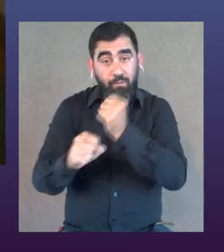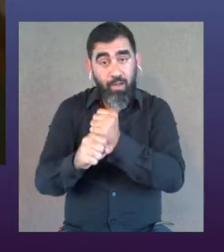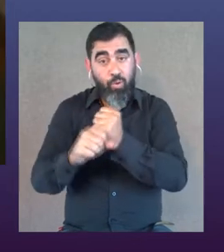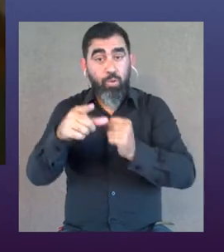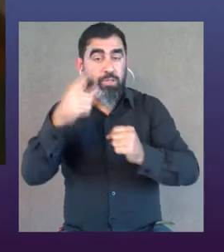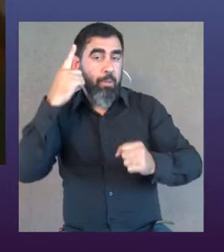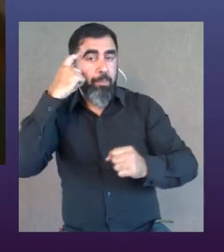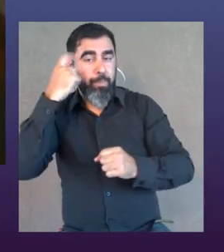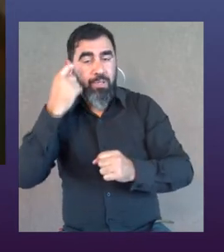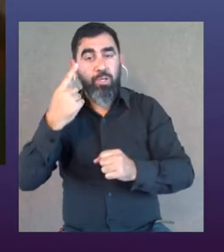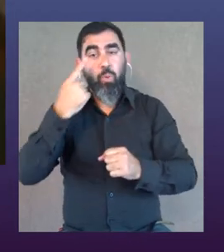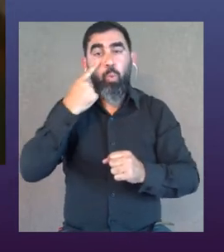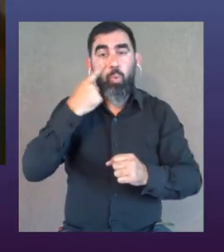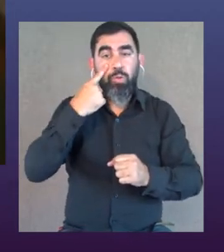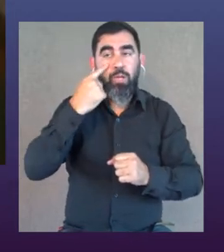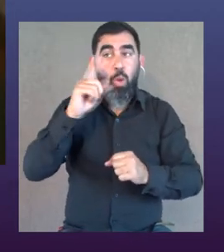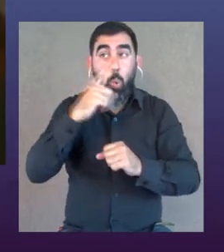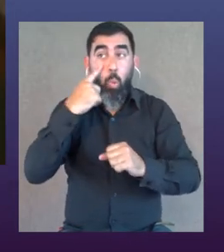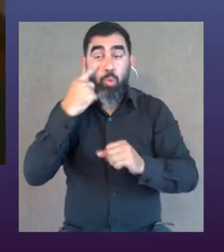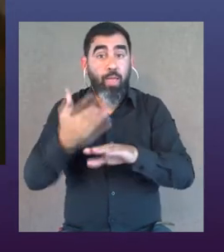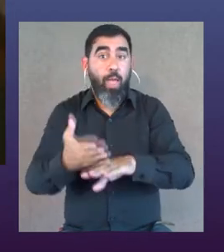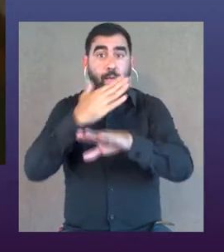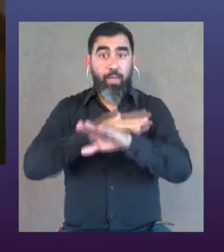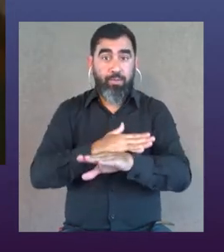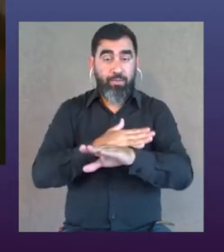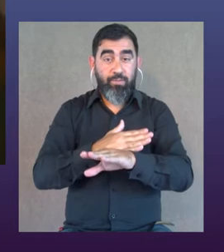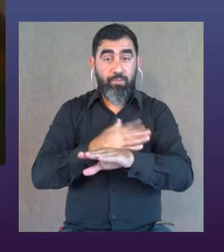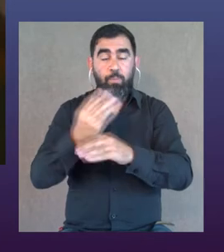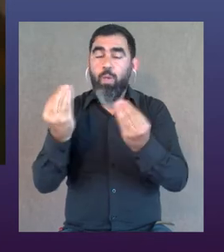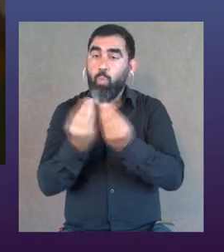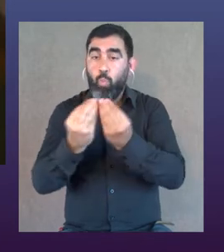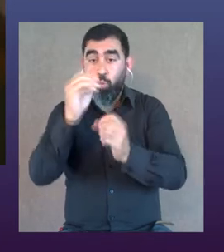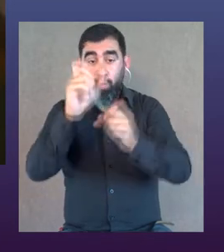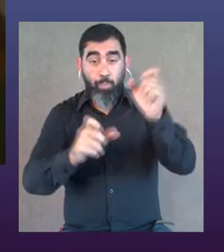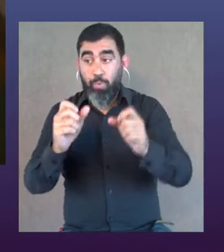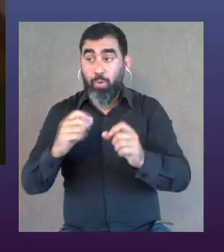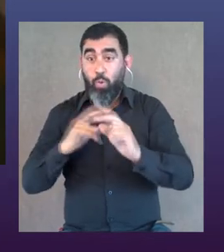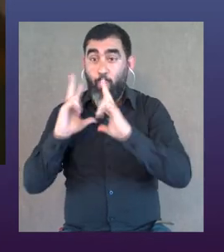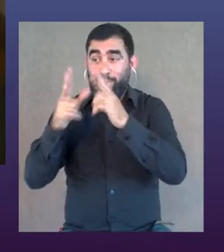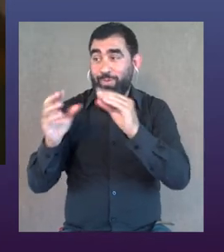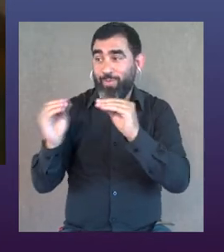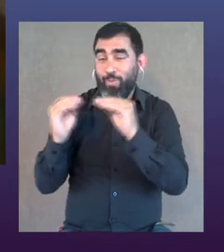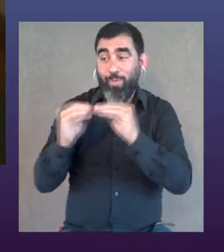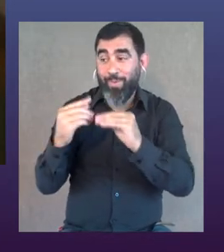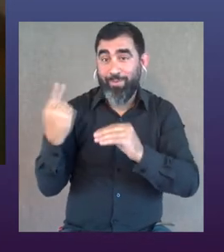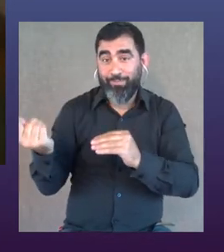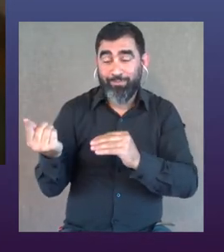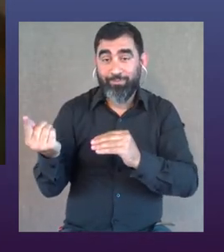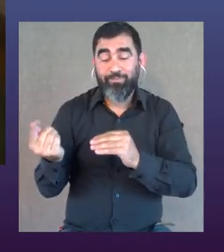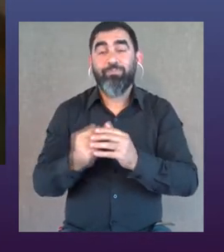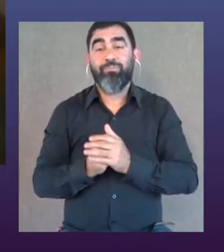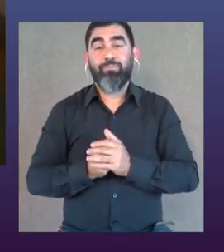esos espacios de trabajo, a través de esa experiencia, conocer lo desconocido. Para muchos de nosotros, como decía Carmen,